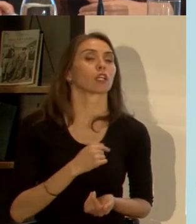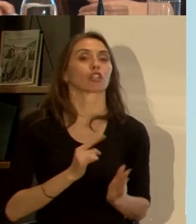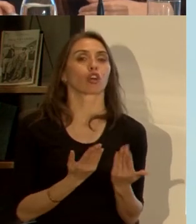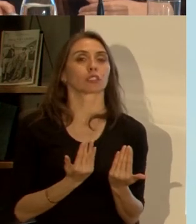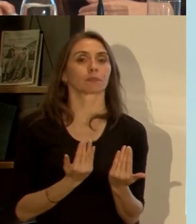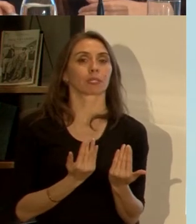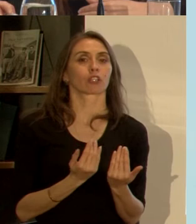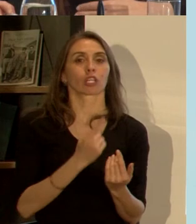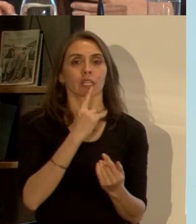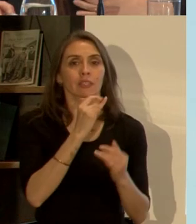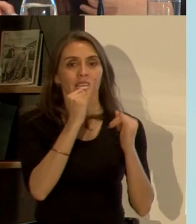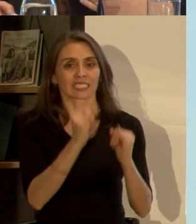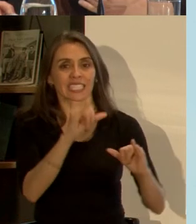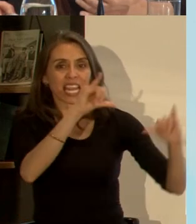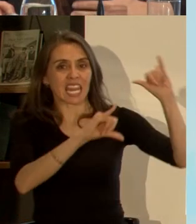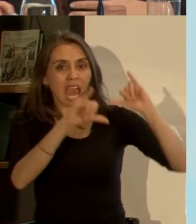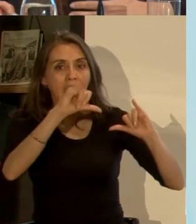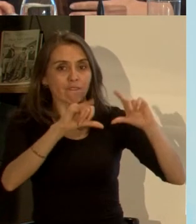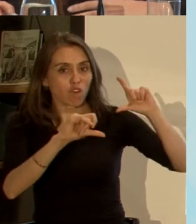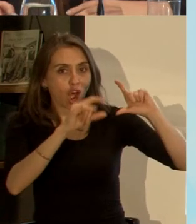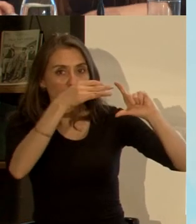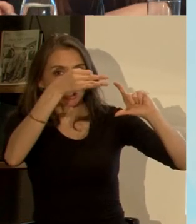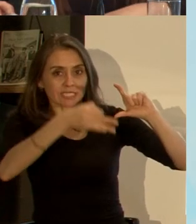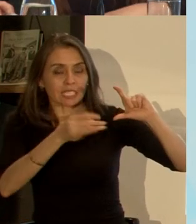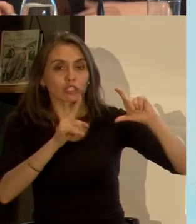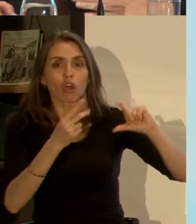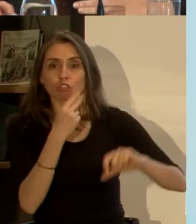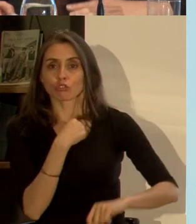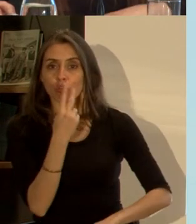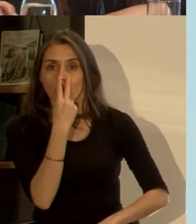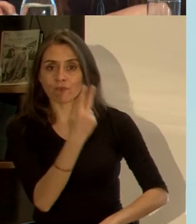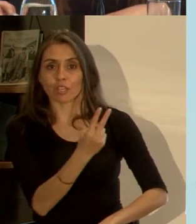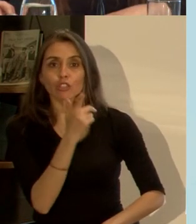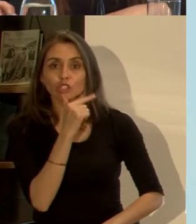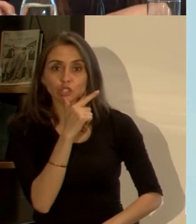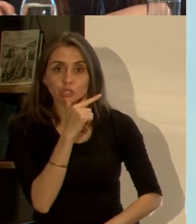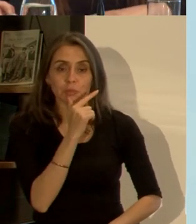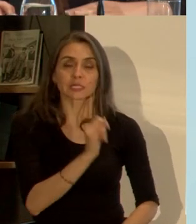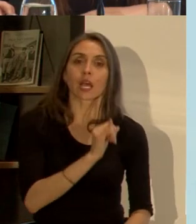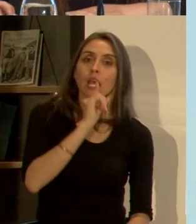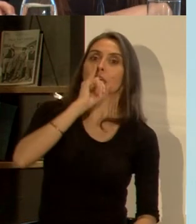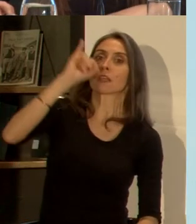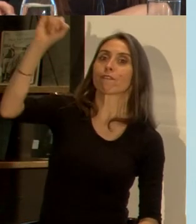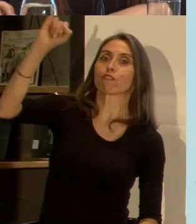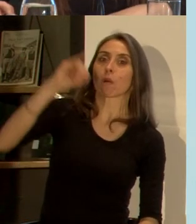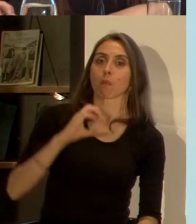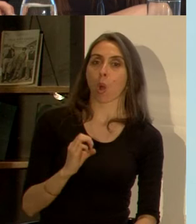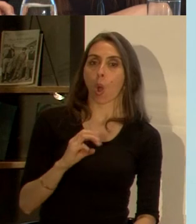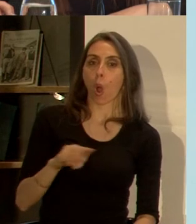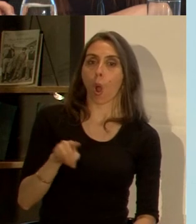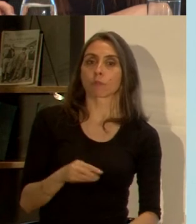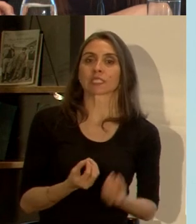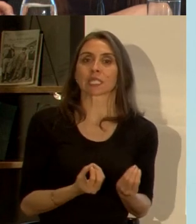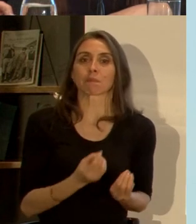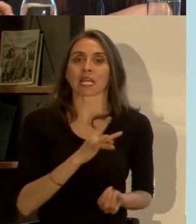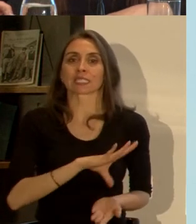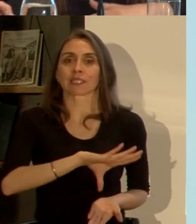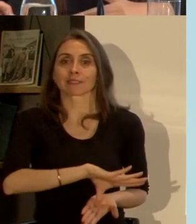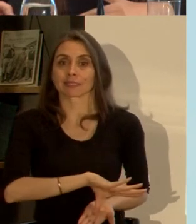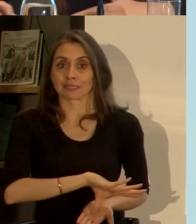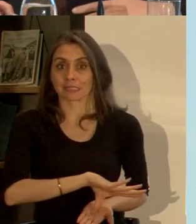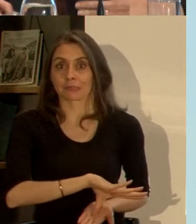la confirmación del laboratorio ante la sospecha yo debo informar a la Organización Mundial de la Salud de lo que está ocurriendo en el país